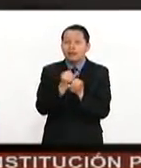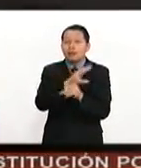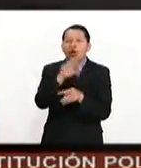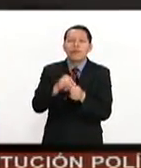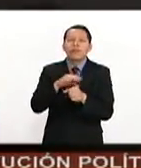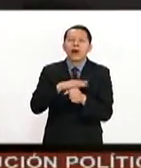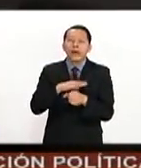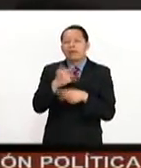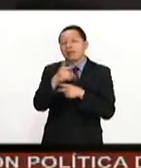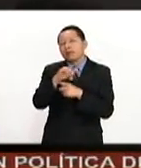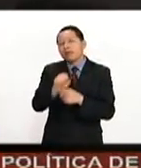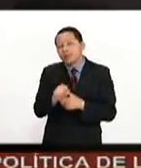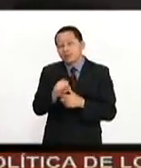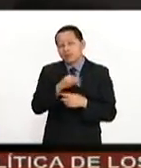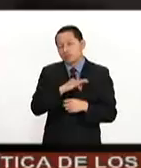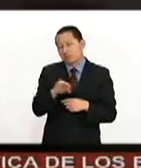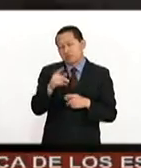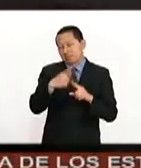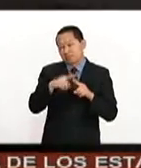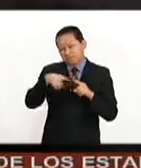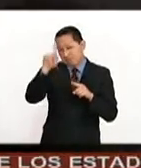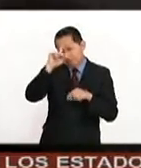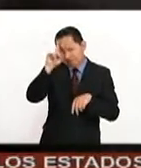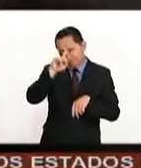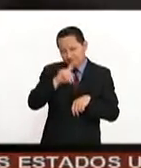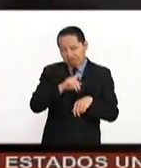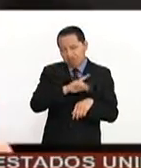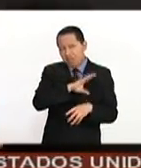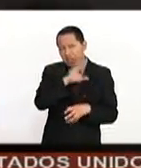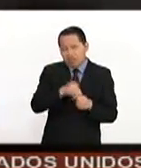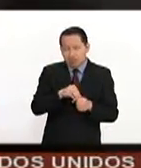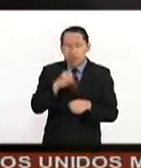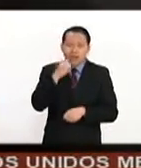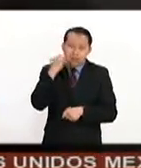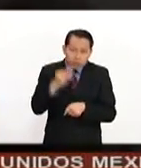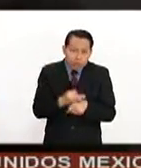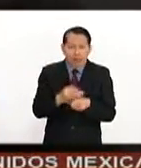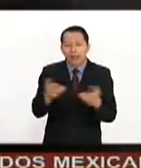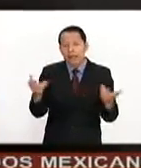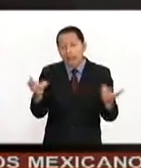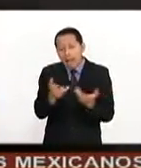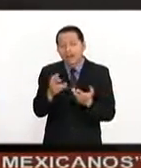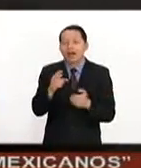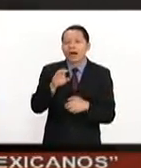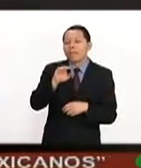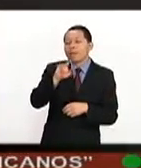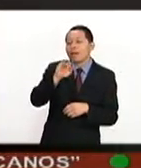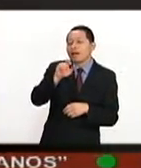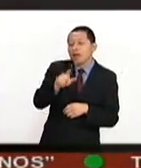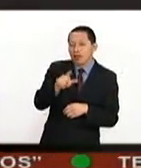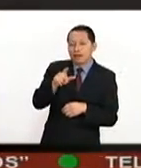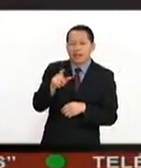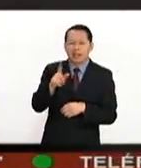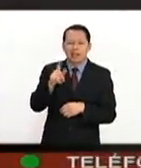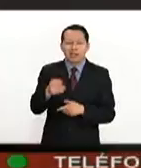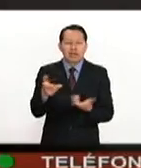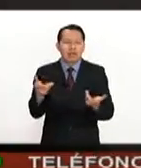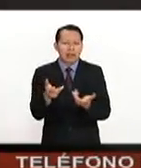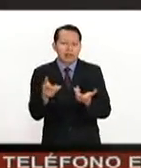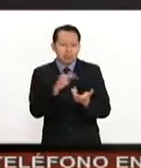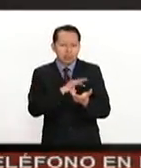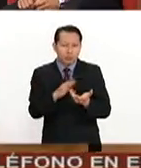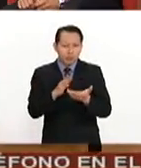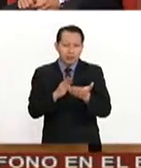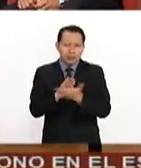todas las guías para que cualquier estudiante o creativo o millenial que no sepa qué hacer, pueda entrar